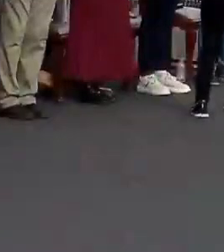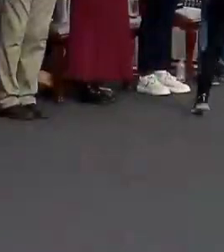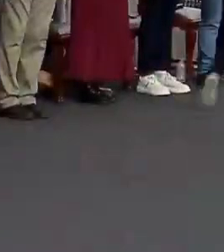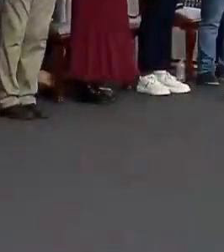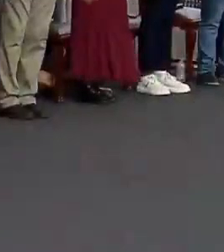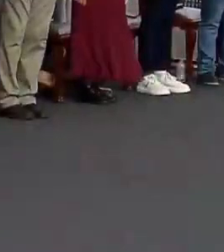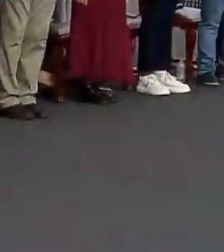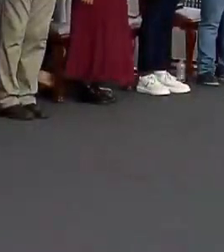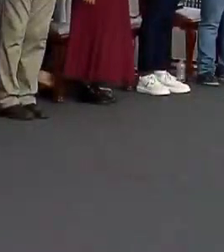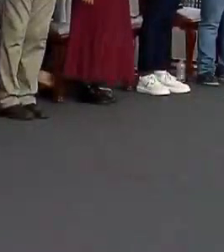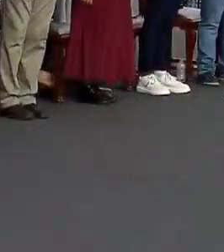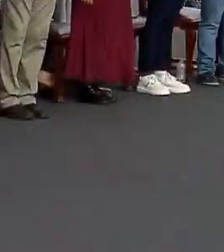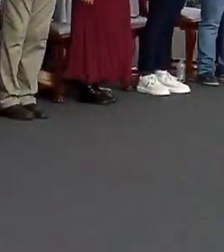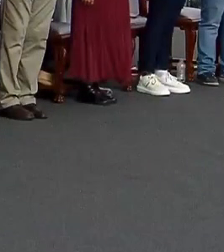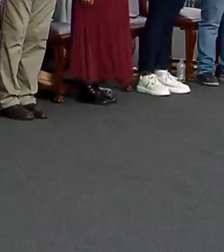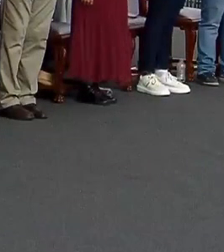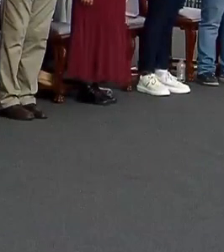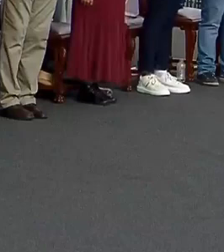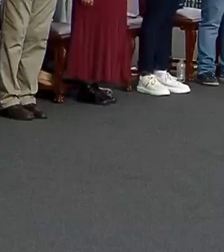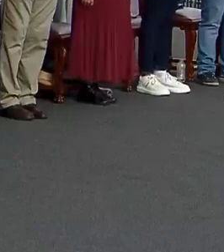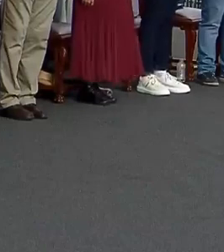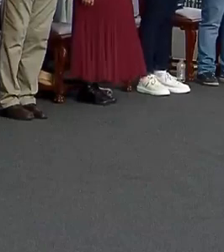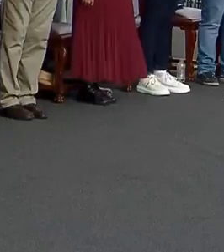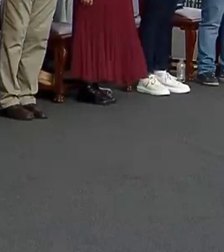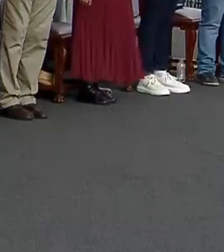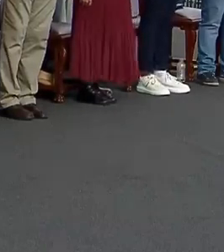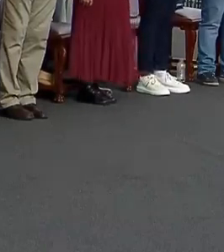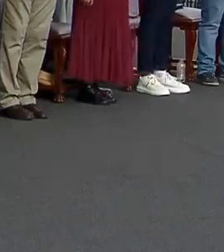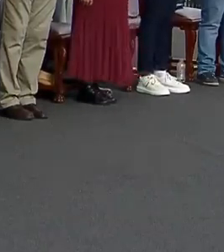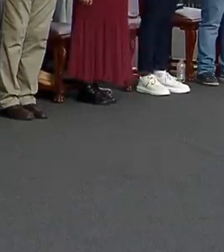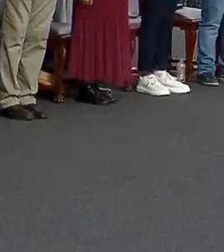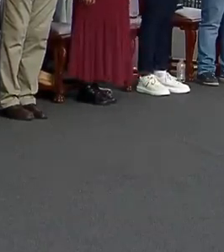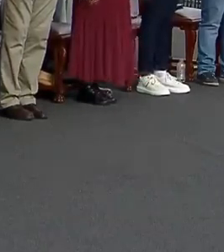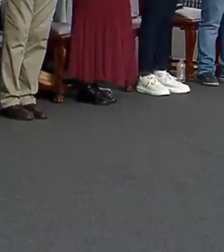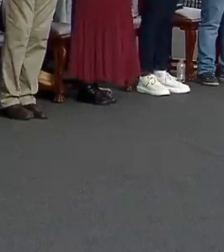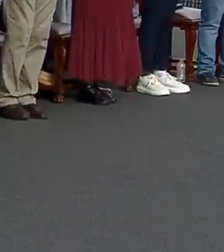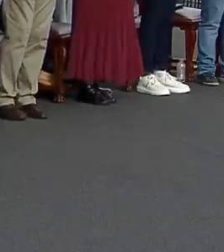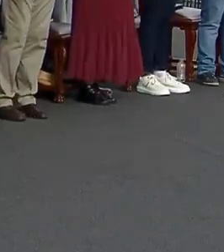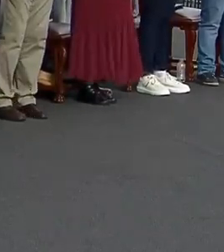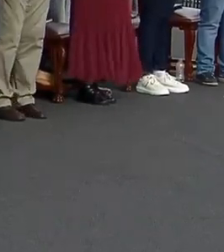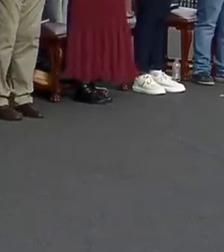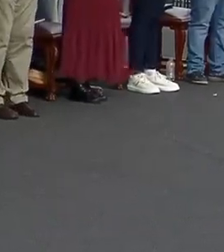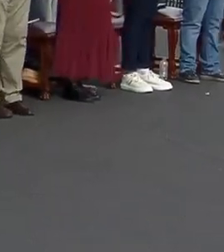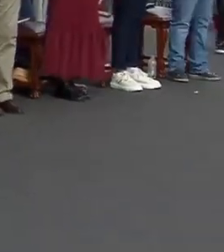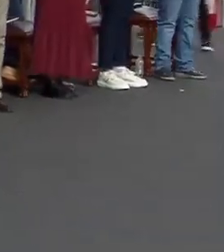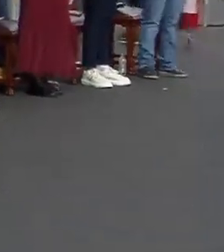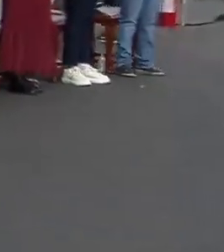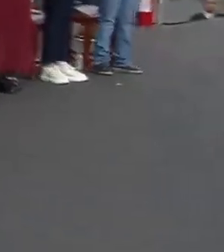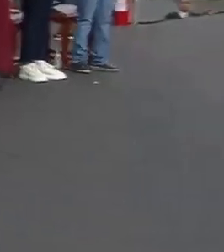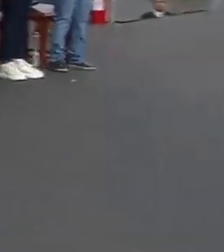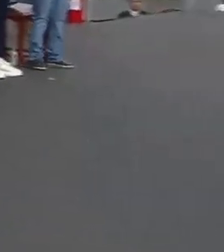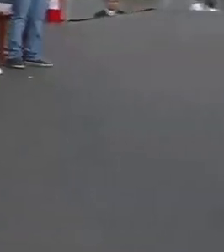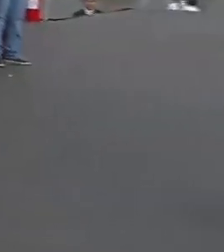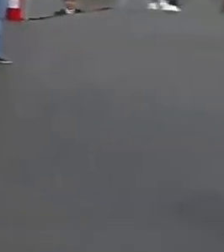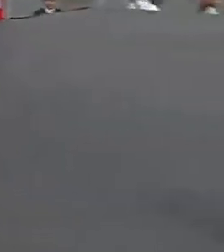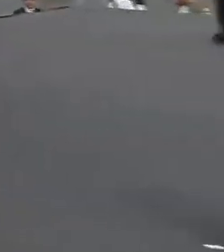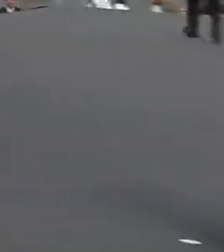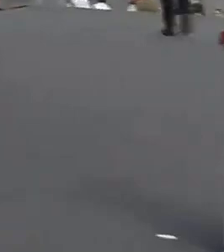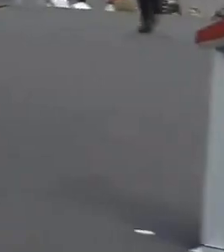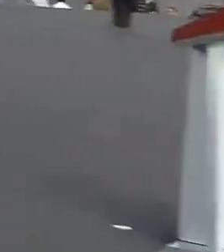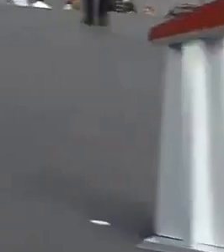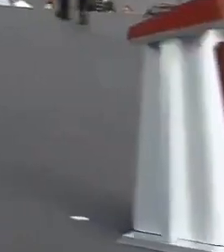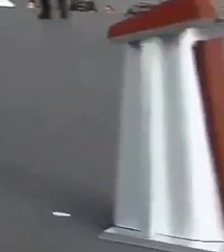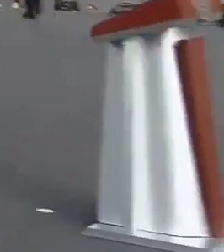Estados Unidos Mexicanos, dirigirá un mensaje al pueblo de México con motivo del cuarto año de su